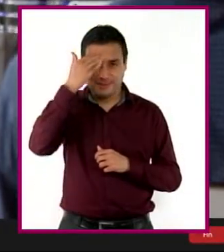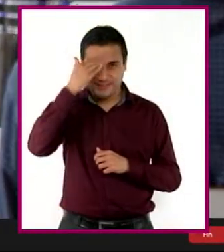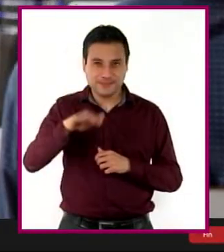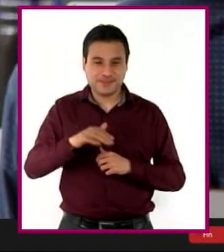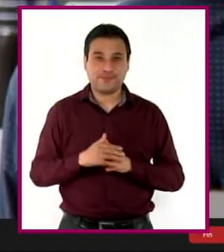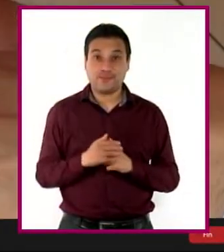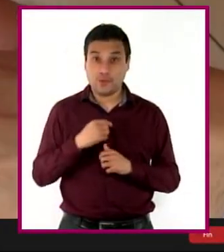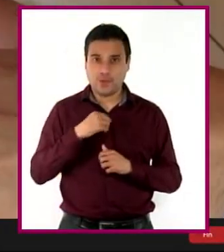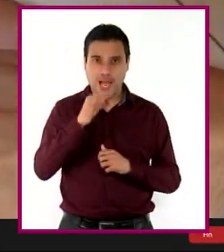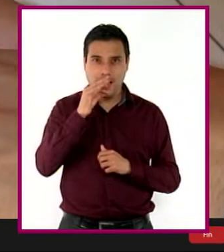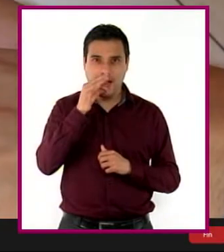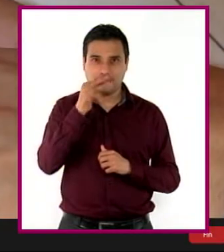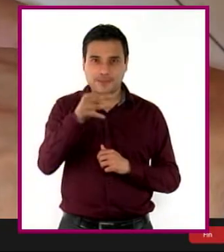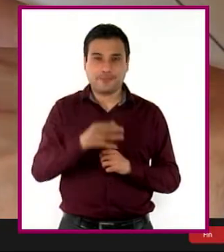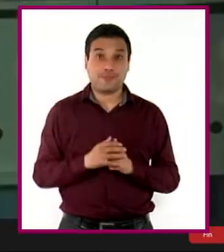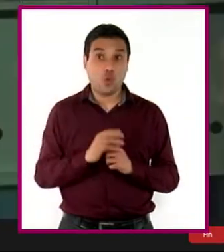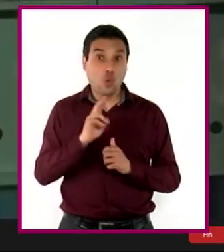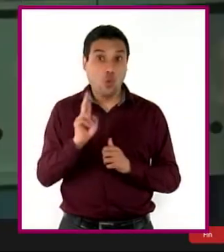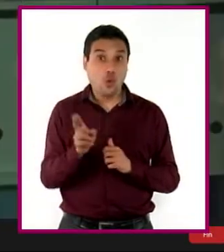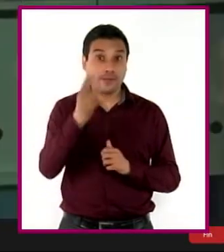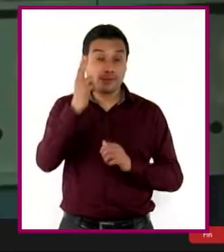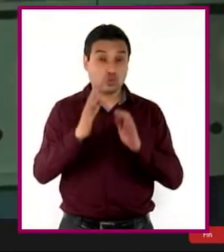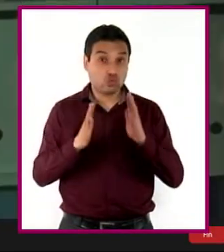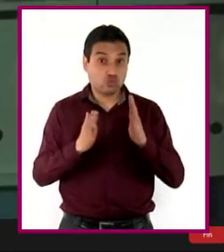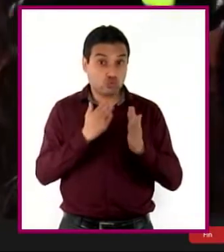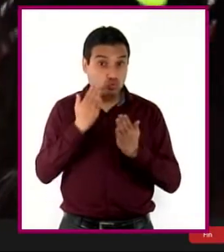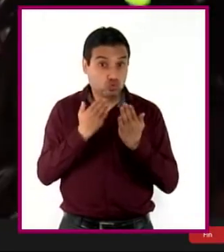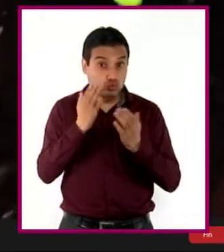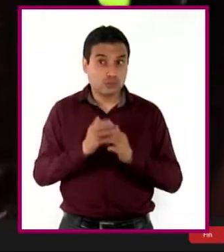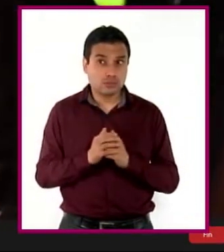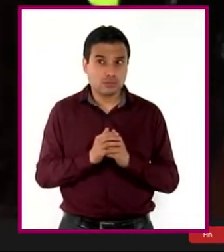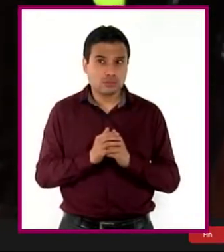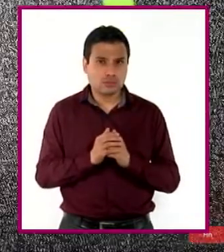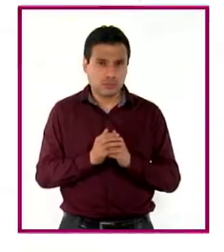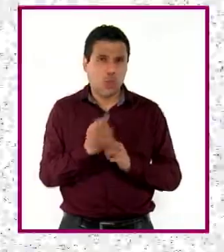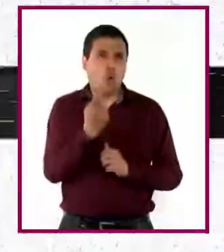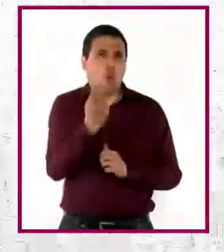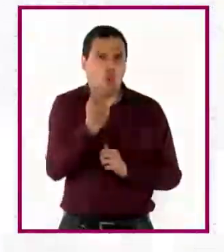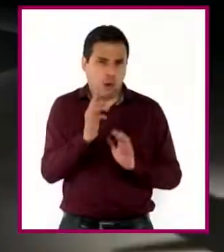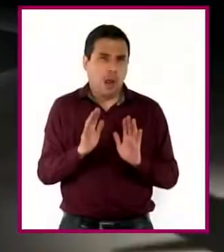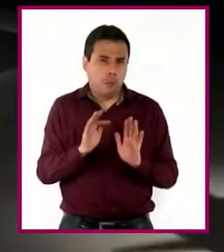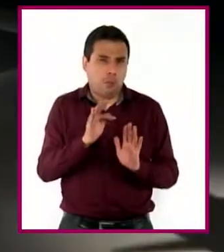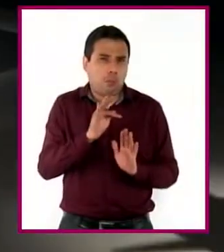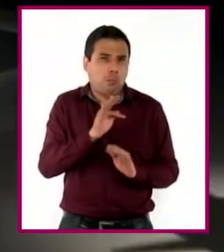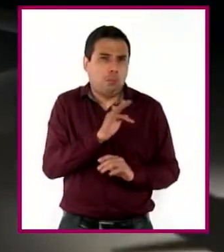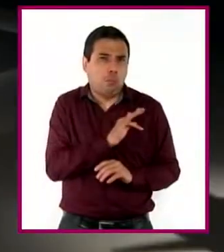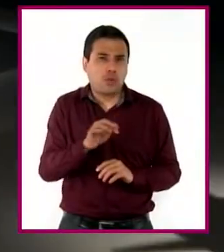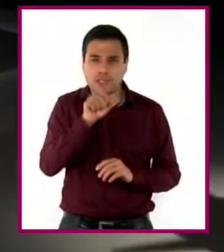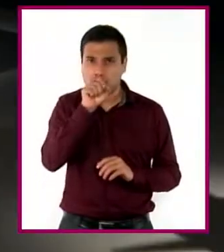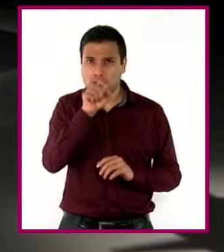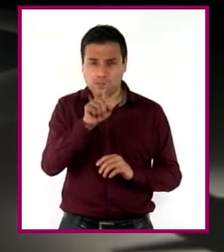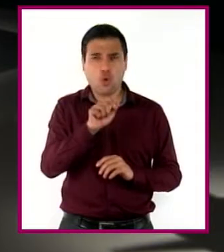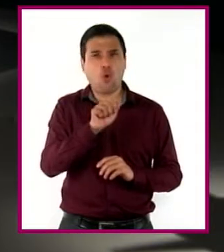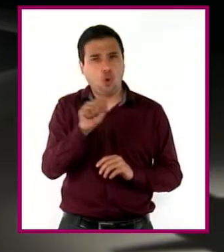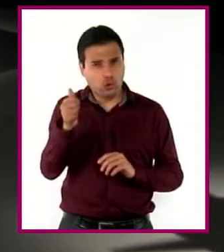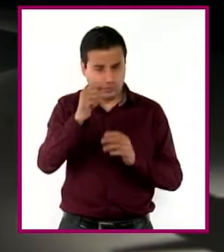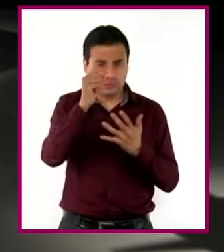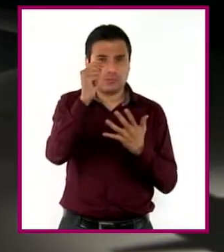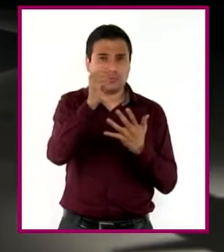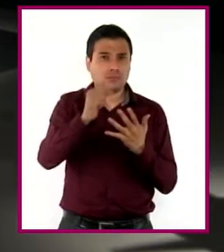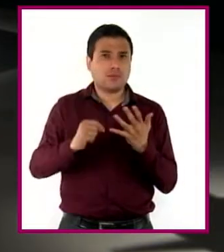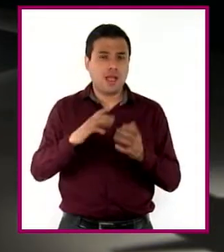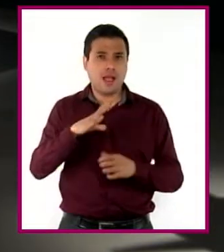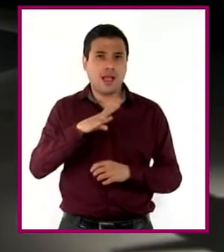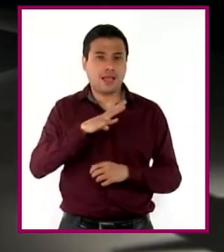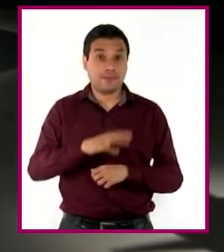decirte que estudiar una carrera universitaria no es la única opción que tienes. En nuestro programa de hoy, veremos